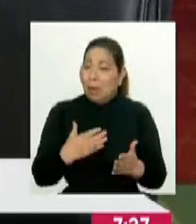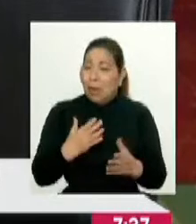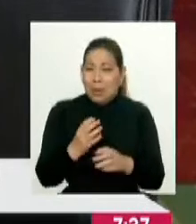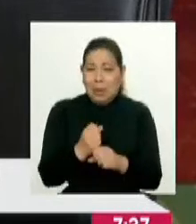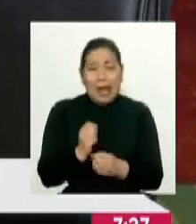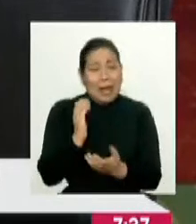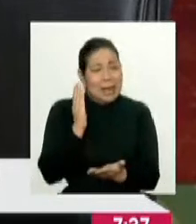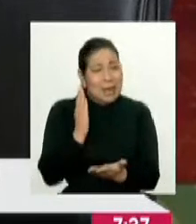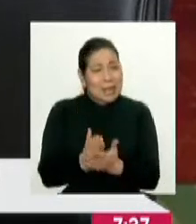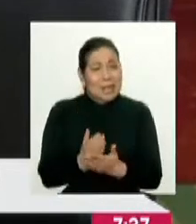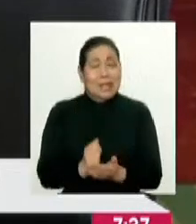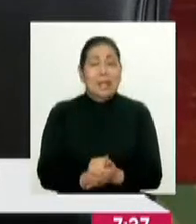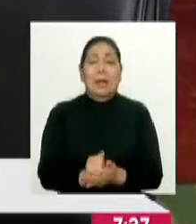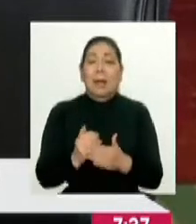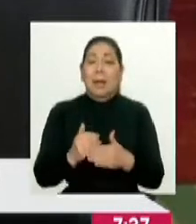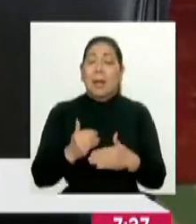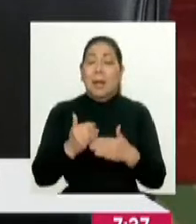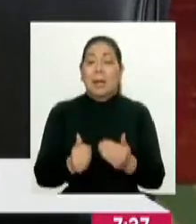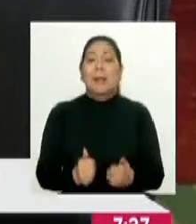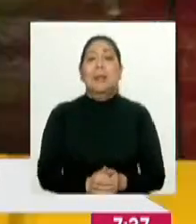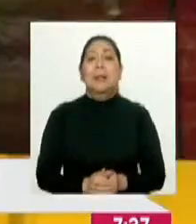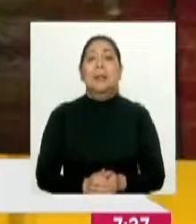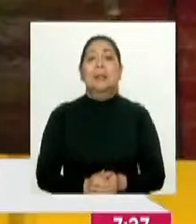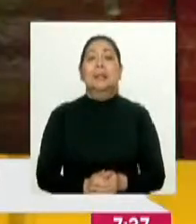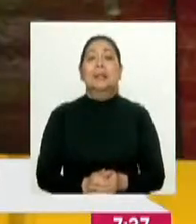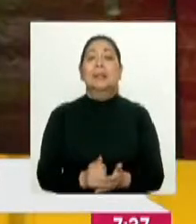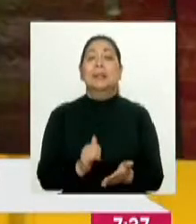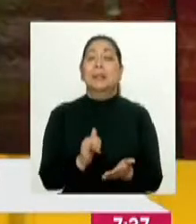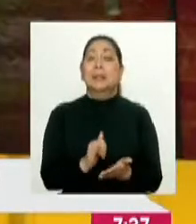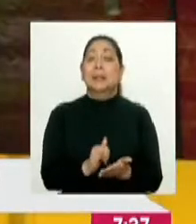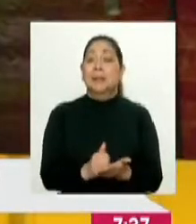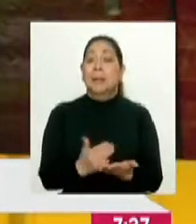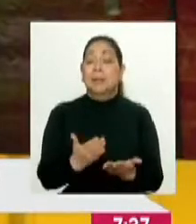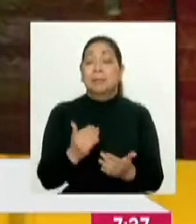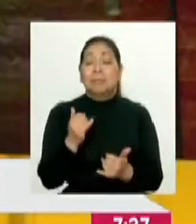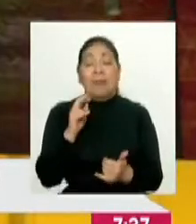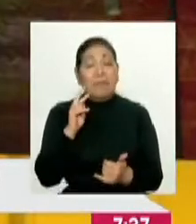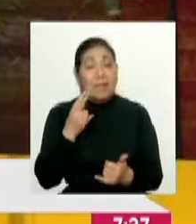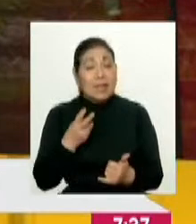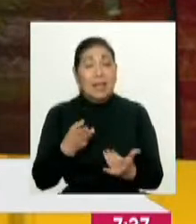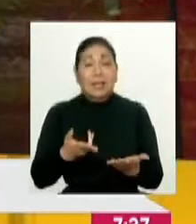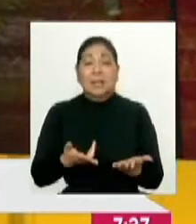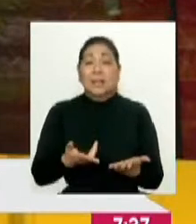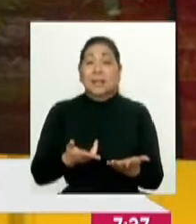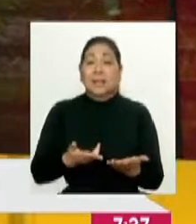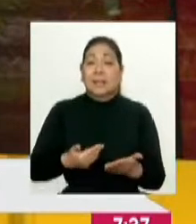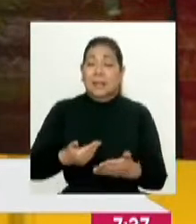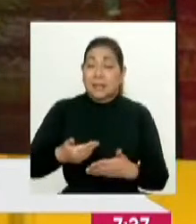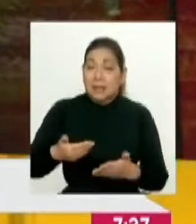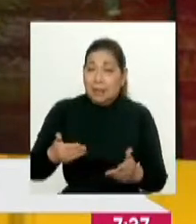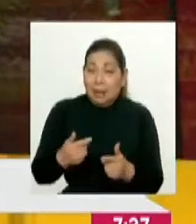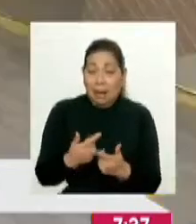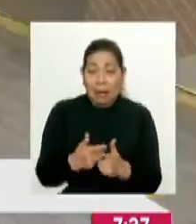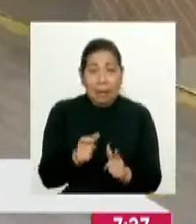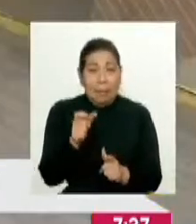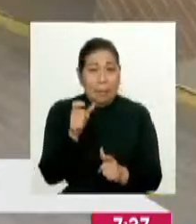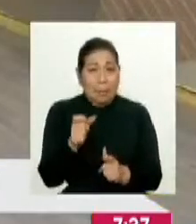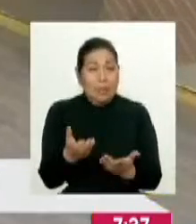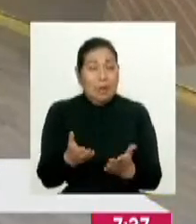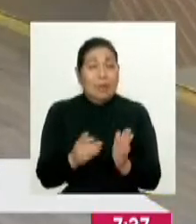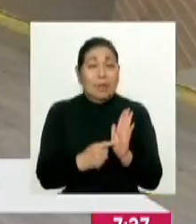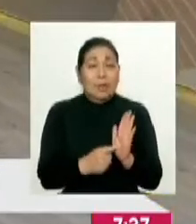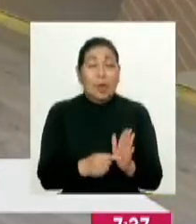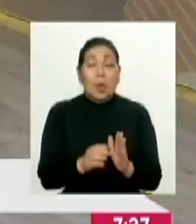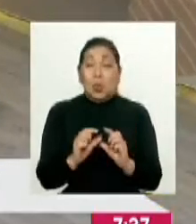sujetos a sanción posteriormente. Claro, lo paradójico es que, finalmente, el Congreso y los ahí representados, o que